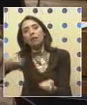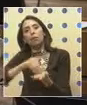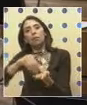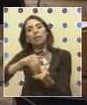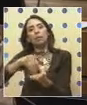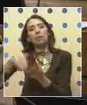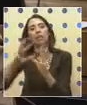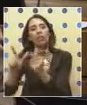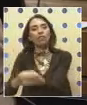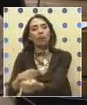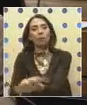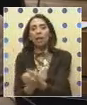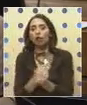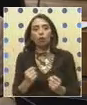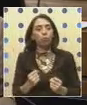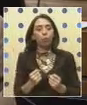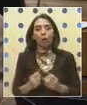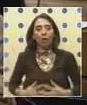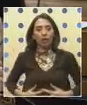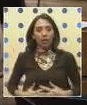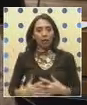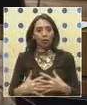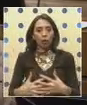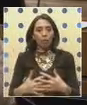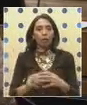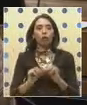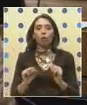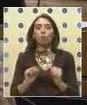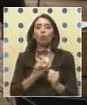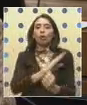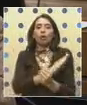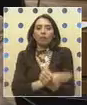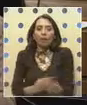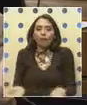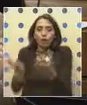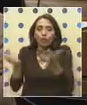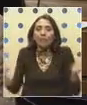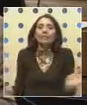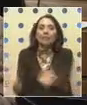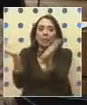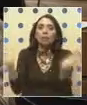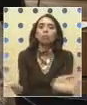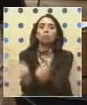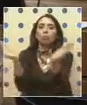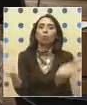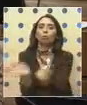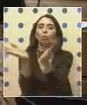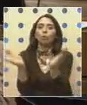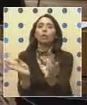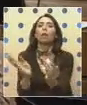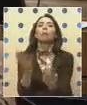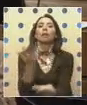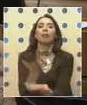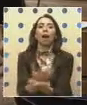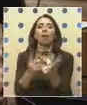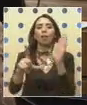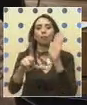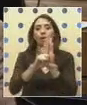familias que no pueden procrear de fortalecerlo, de impulsarlo, de tener una legislación